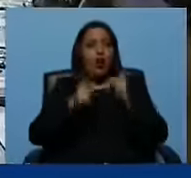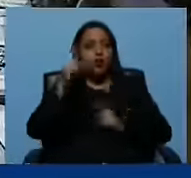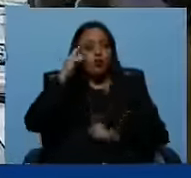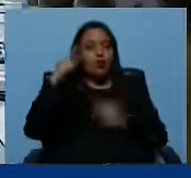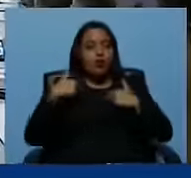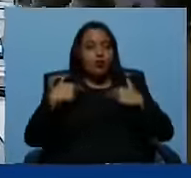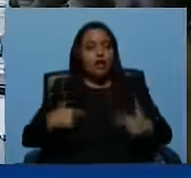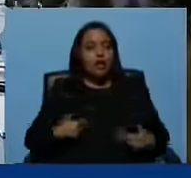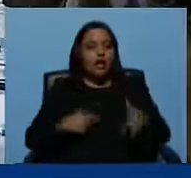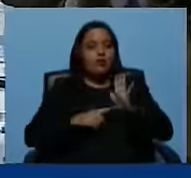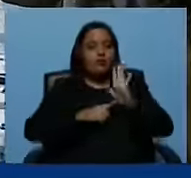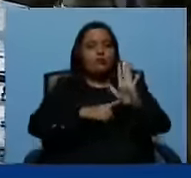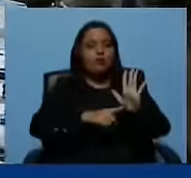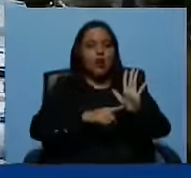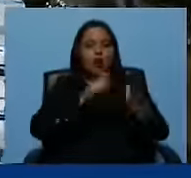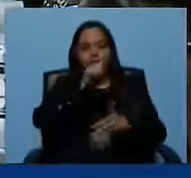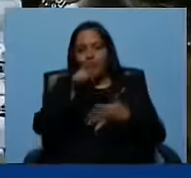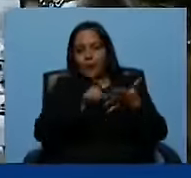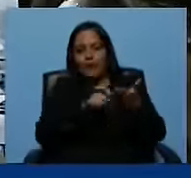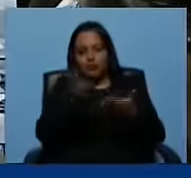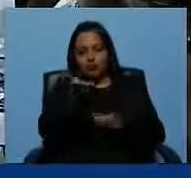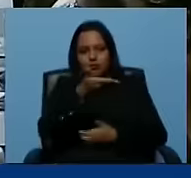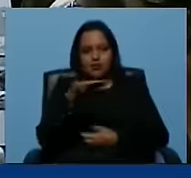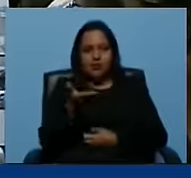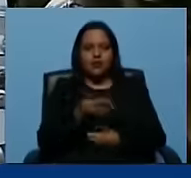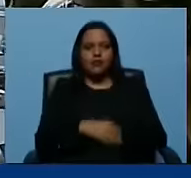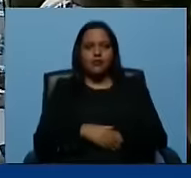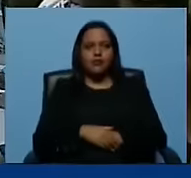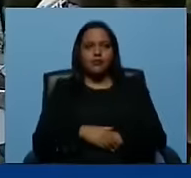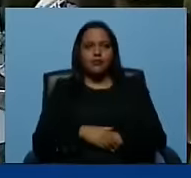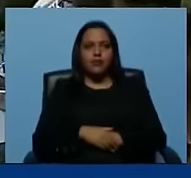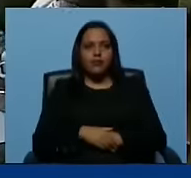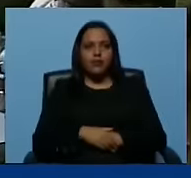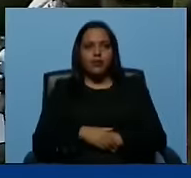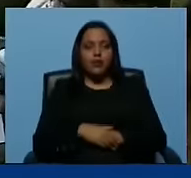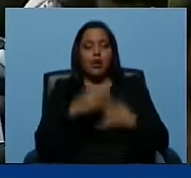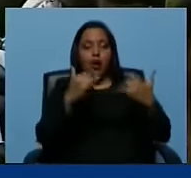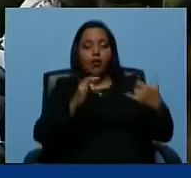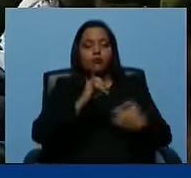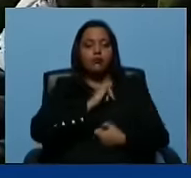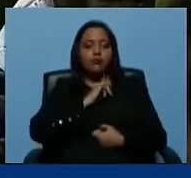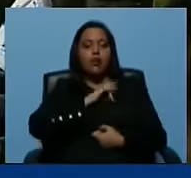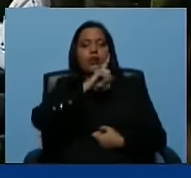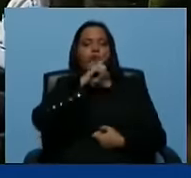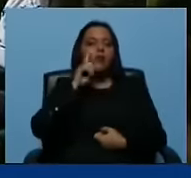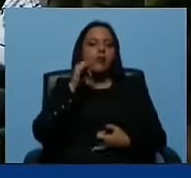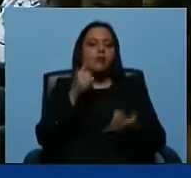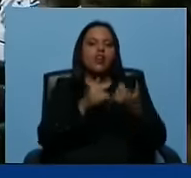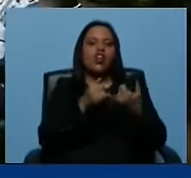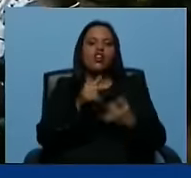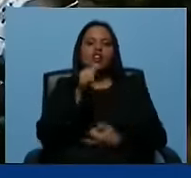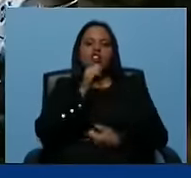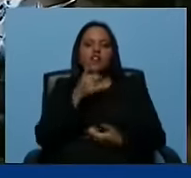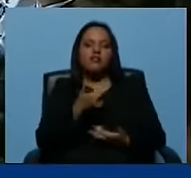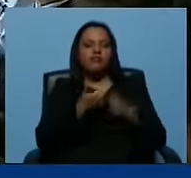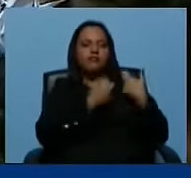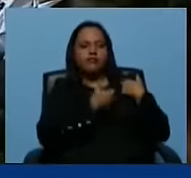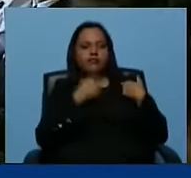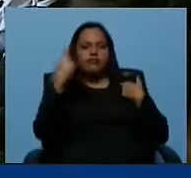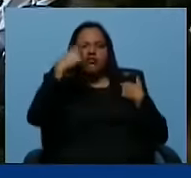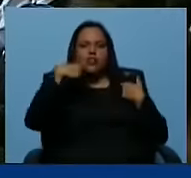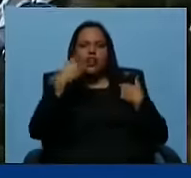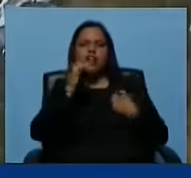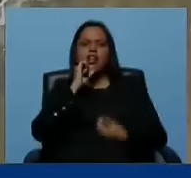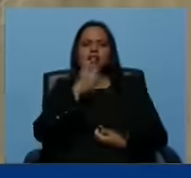humanidad les pasará la cuenta completica a ustedes. Vamos a identificar con nombre y apellido los dueños. Quiero saber la cara, quién es el